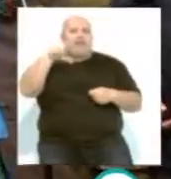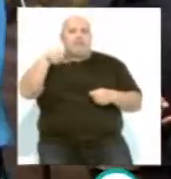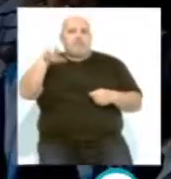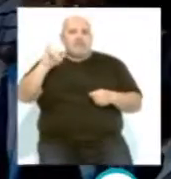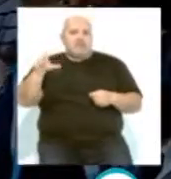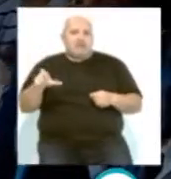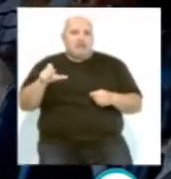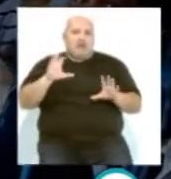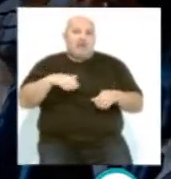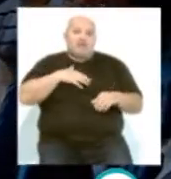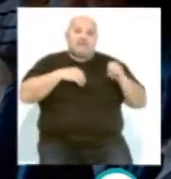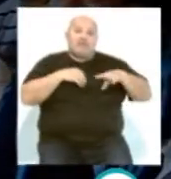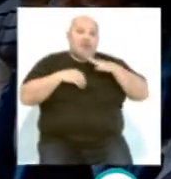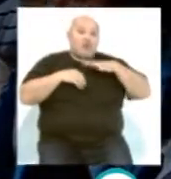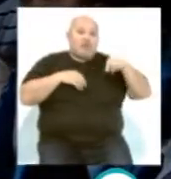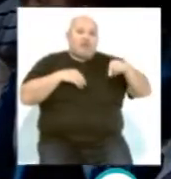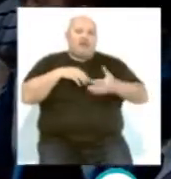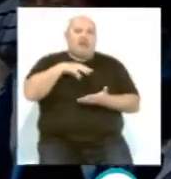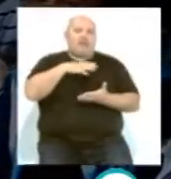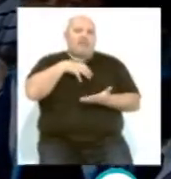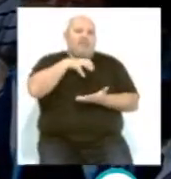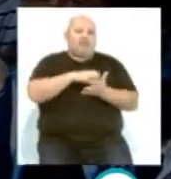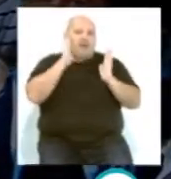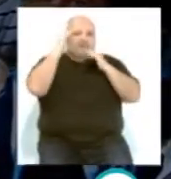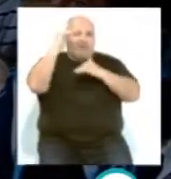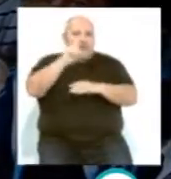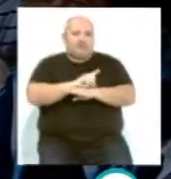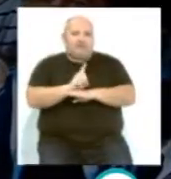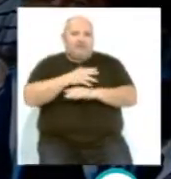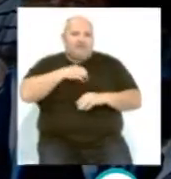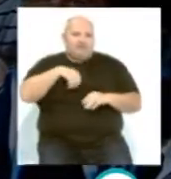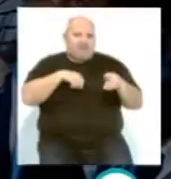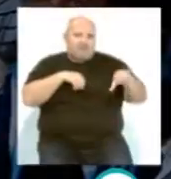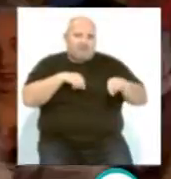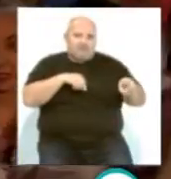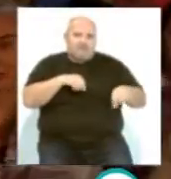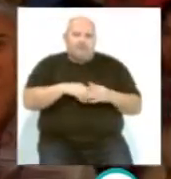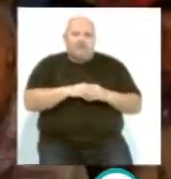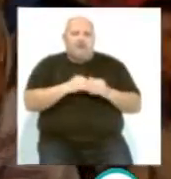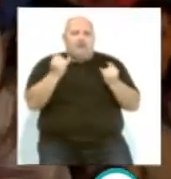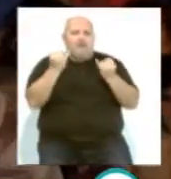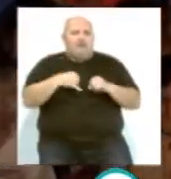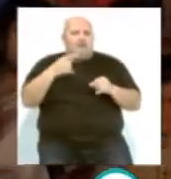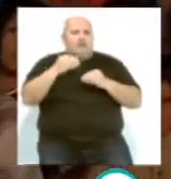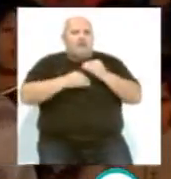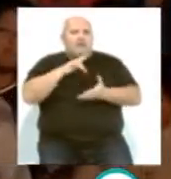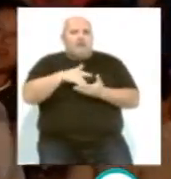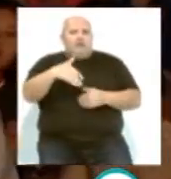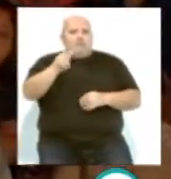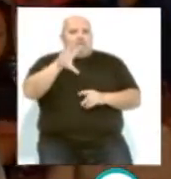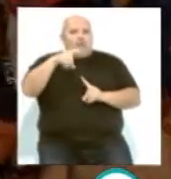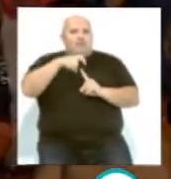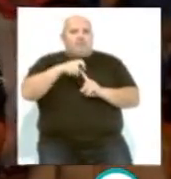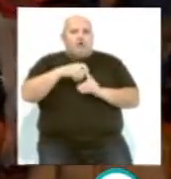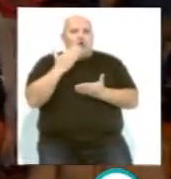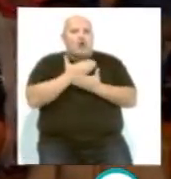Cádiz. Y en San Fernando en el Centro de Atención Temprana y en el Centro de Afanas de esta localidad. El festival se celebrará el 25 de